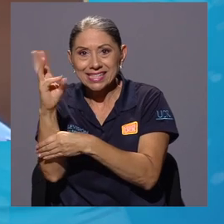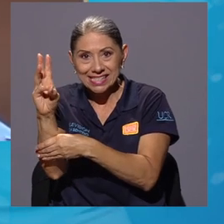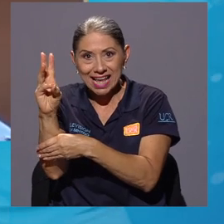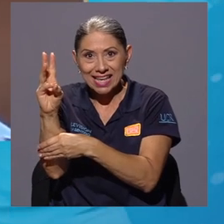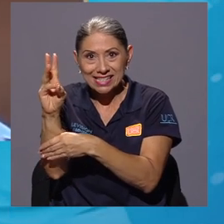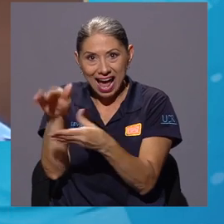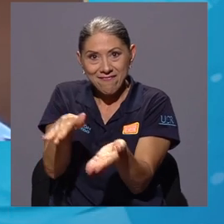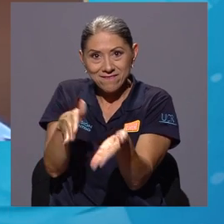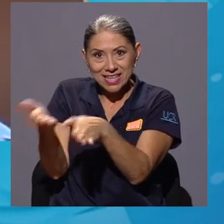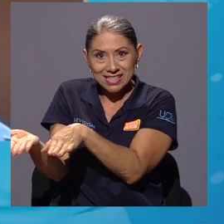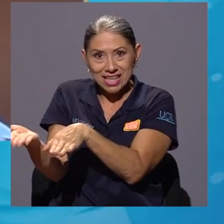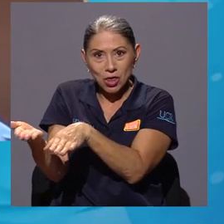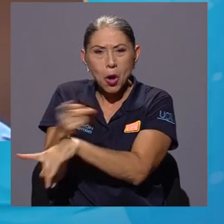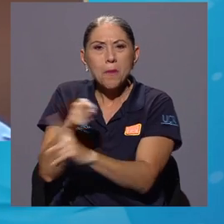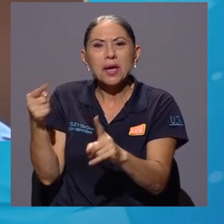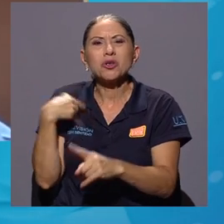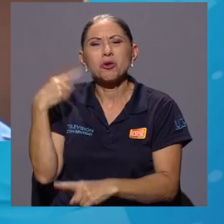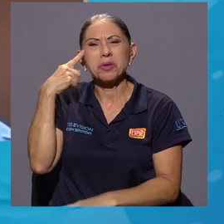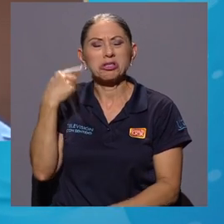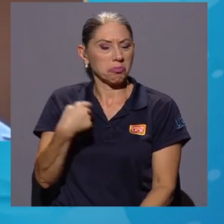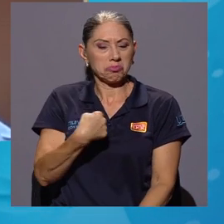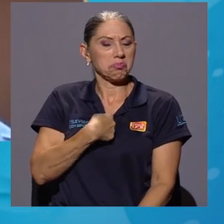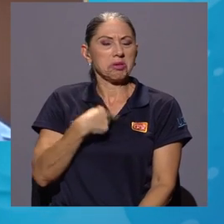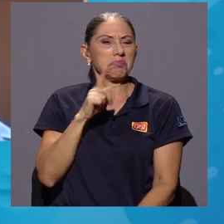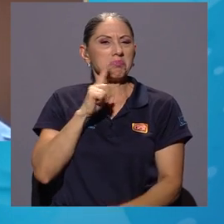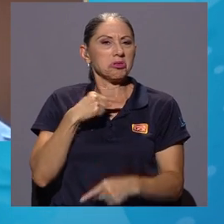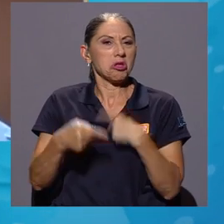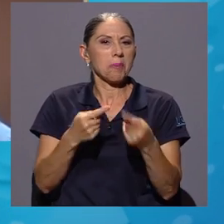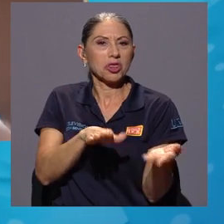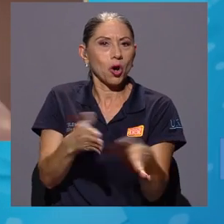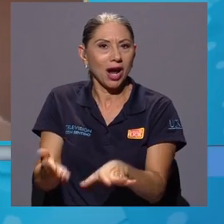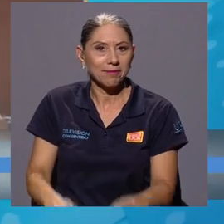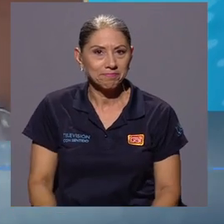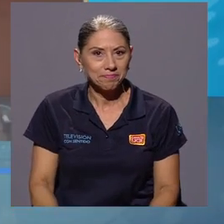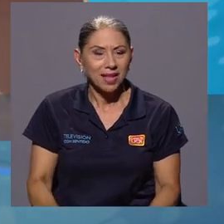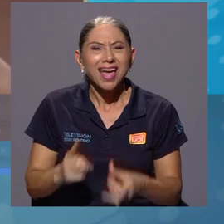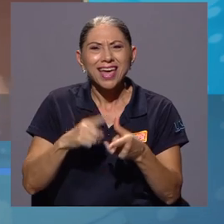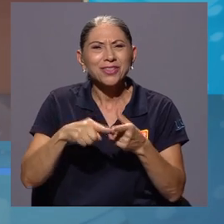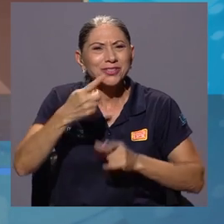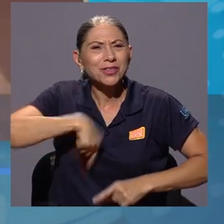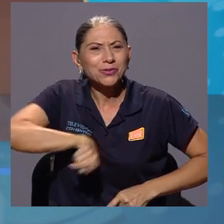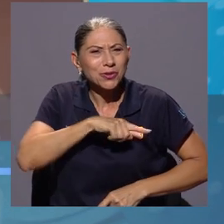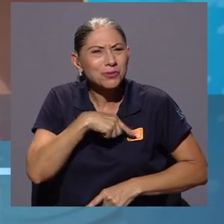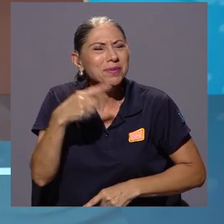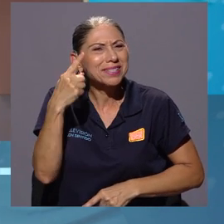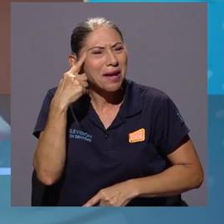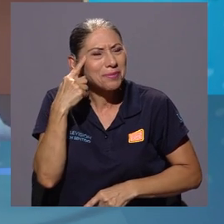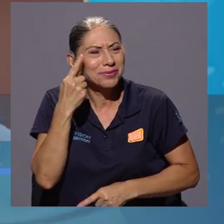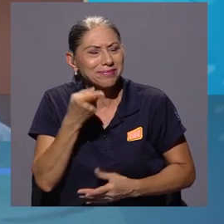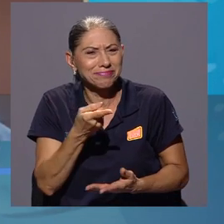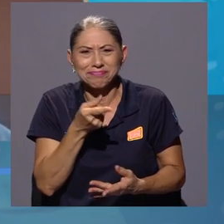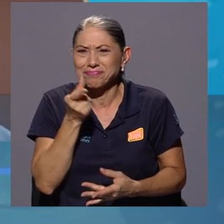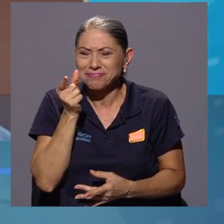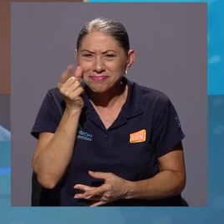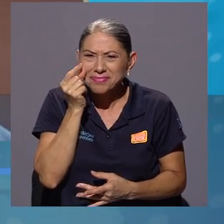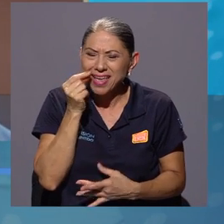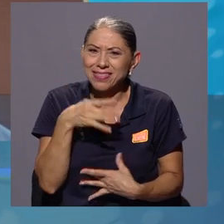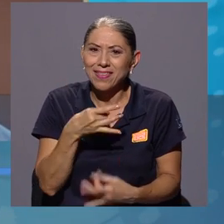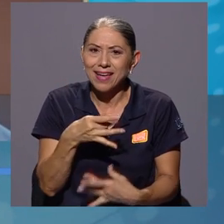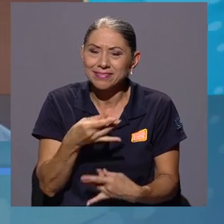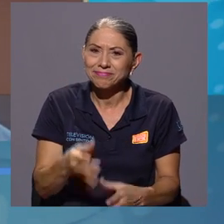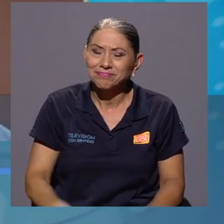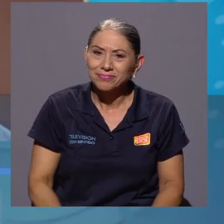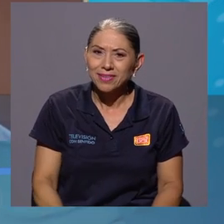Yo pienso que a mí no me toca. Entonces manejamos las probabilidades de una manera muy curiosa, ¿verdad?